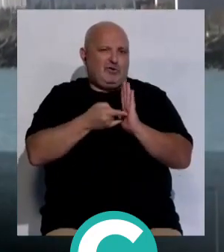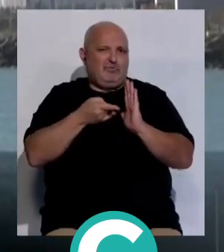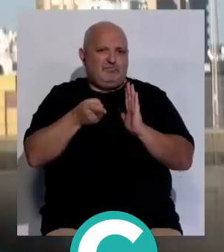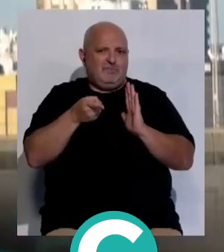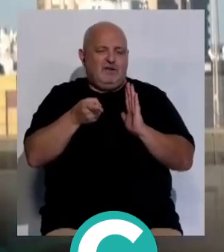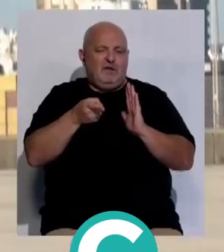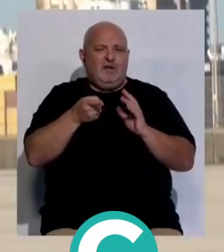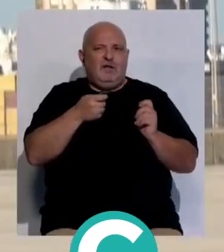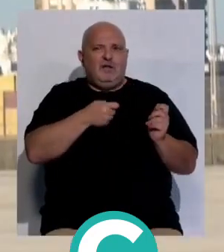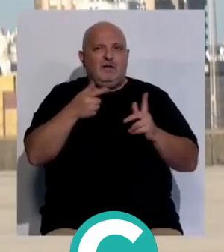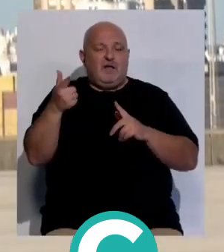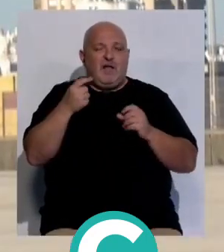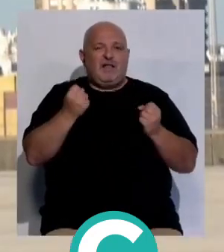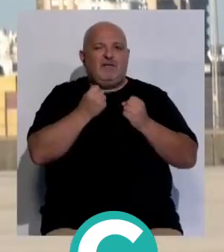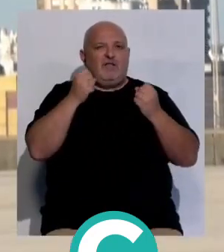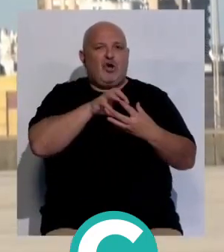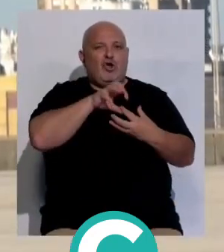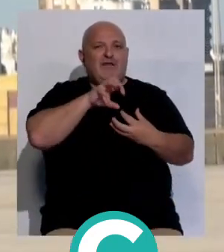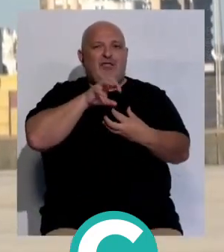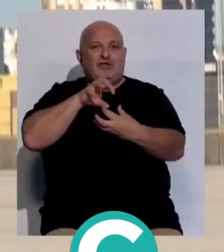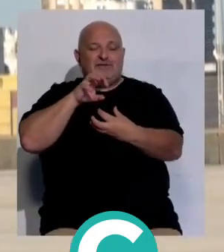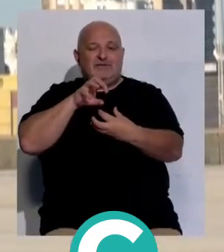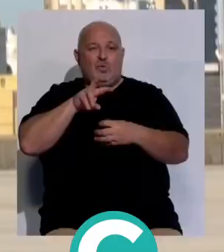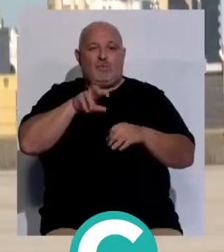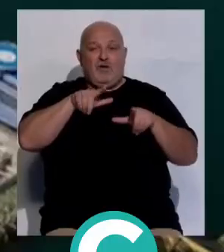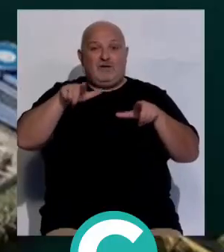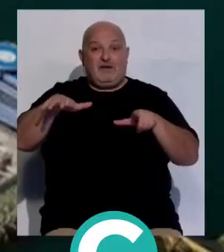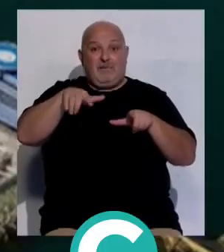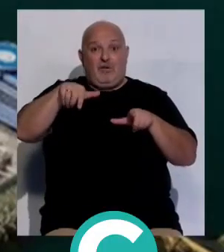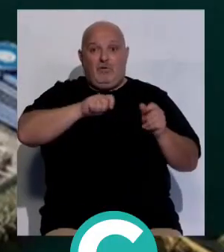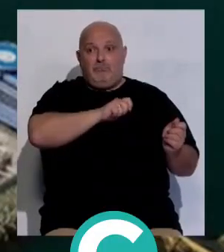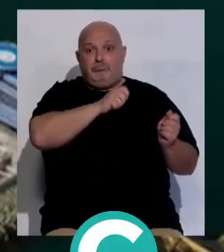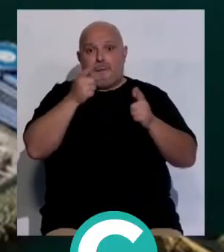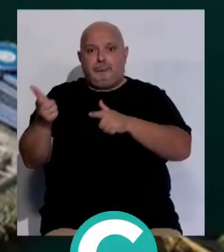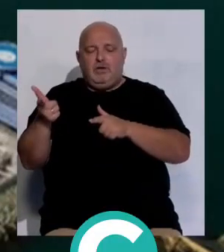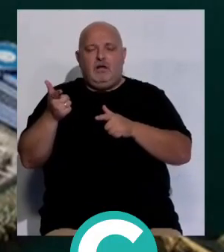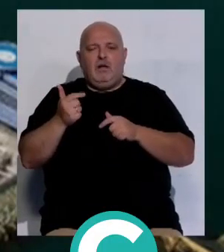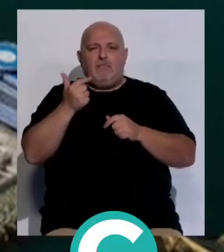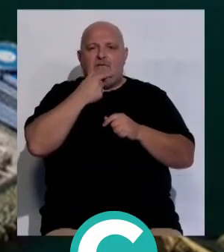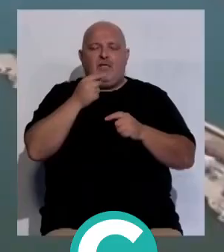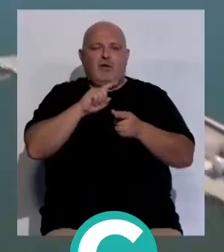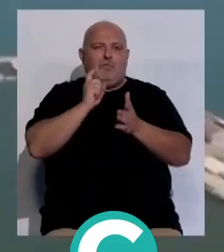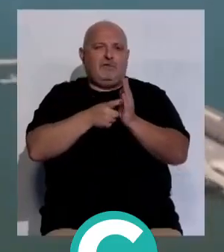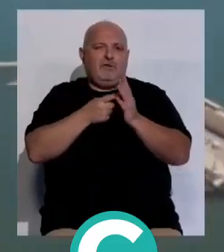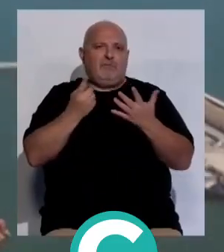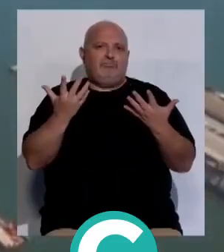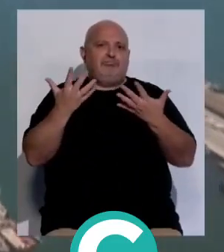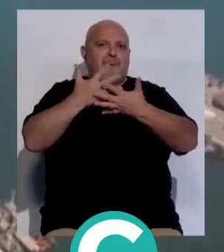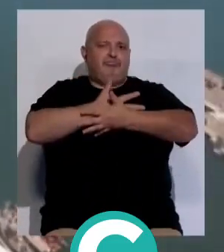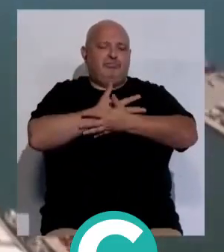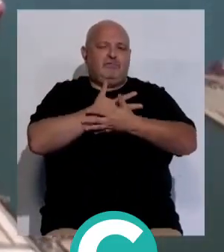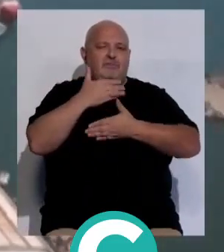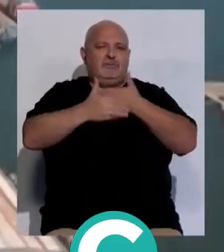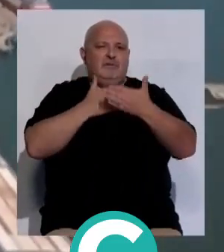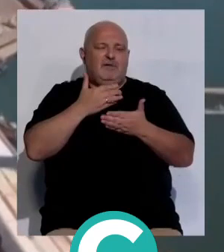permitirá el traslado de la actividad de contenedores a estos nuevos espacios y favorecer así la remodelación integral de los muelles y